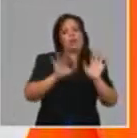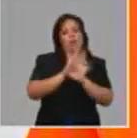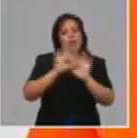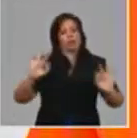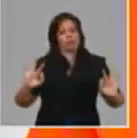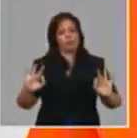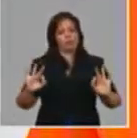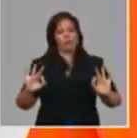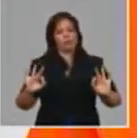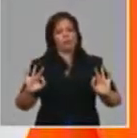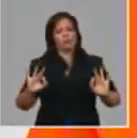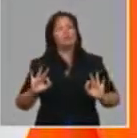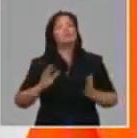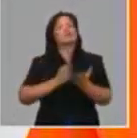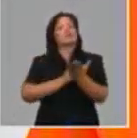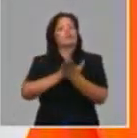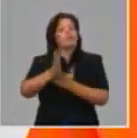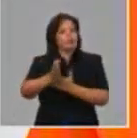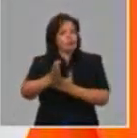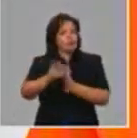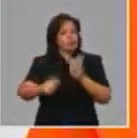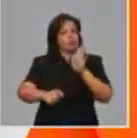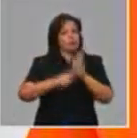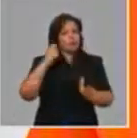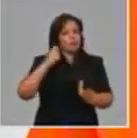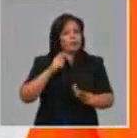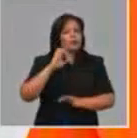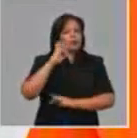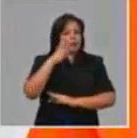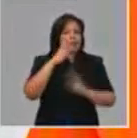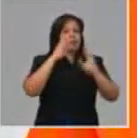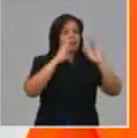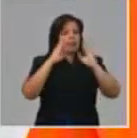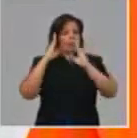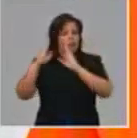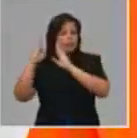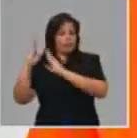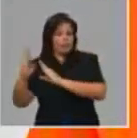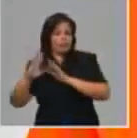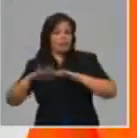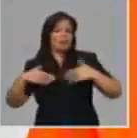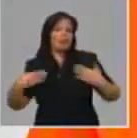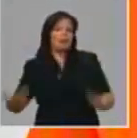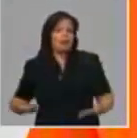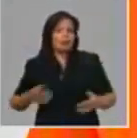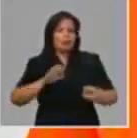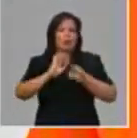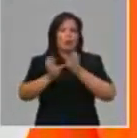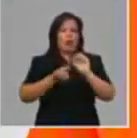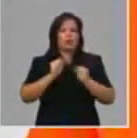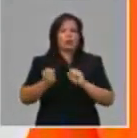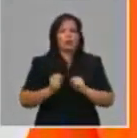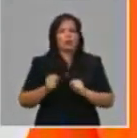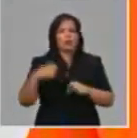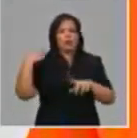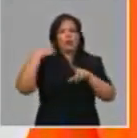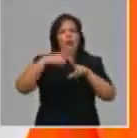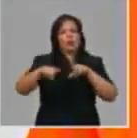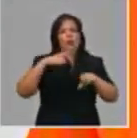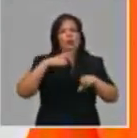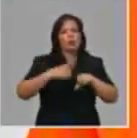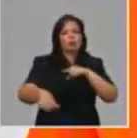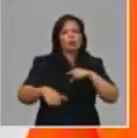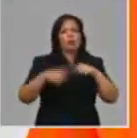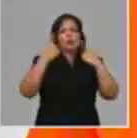-sanitario. Se mantiene en las tres fases la regulación de productos de primera